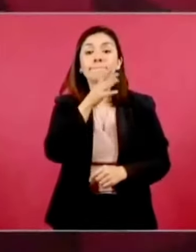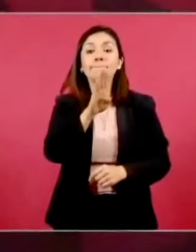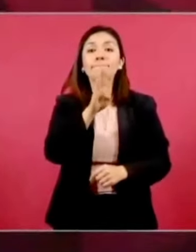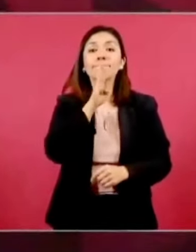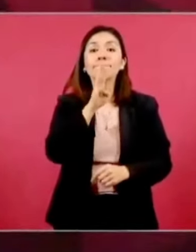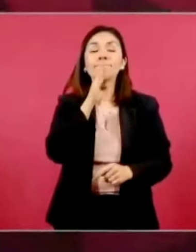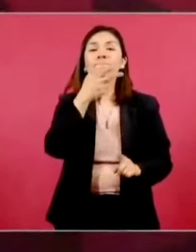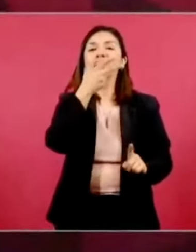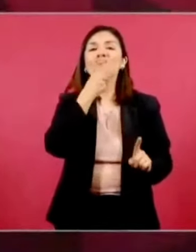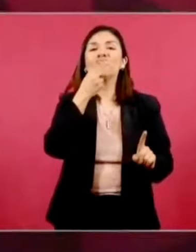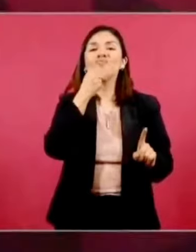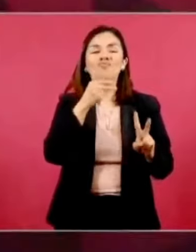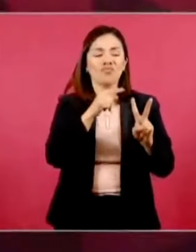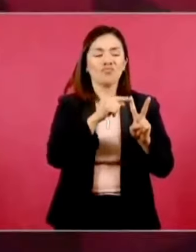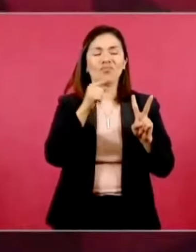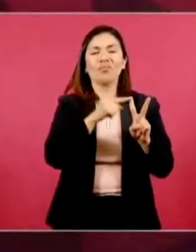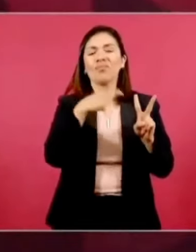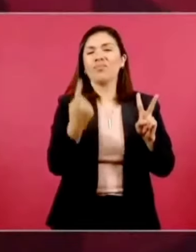Aburto